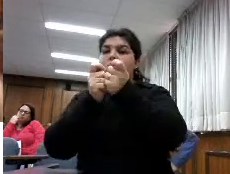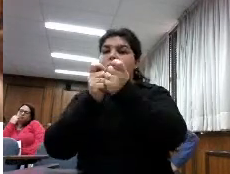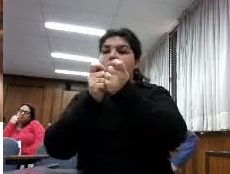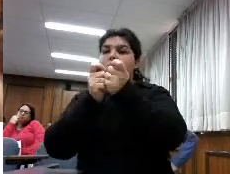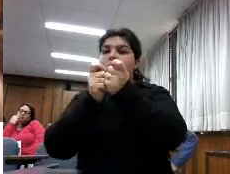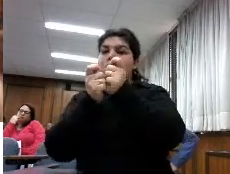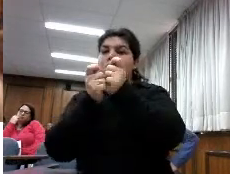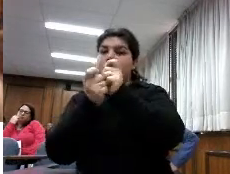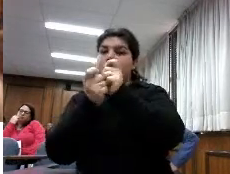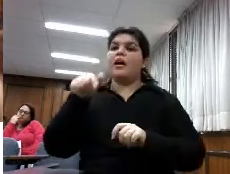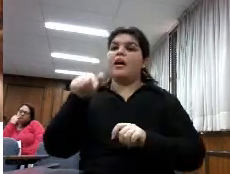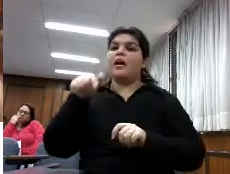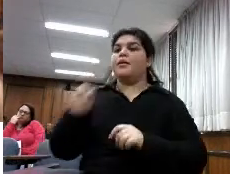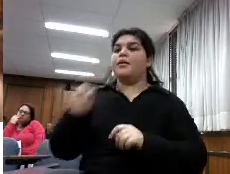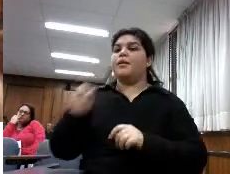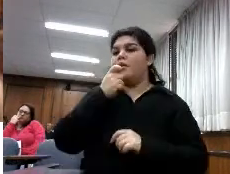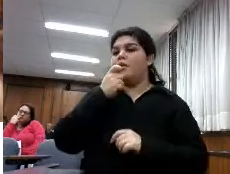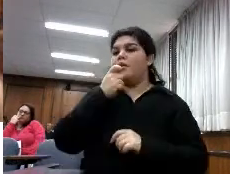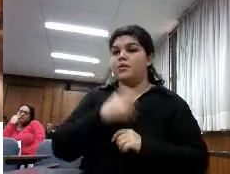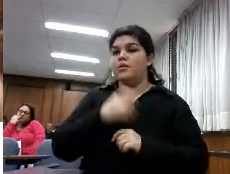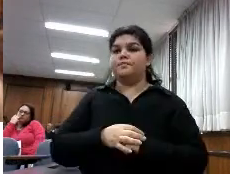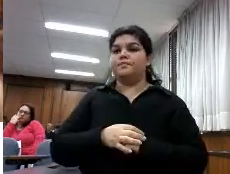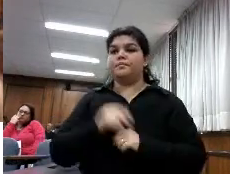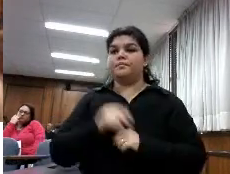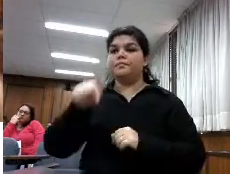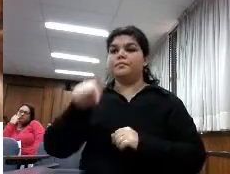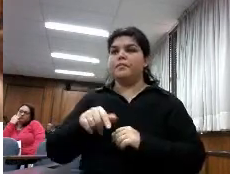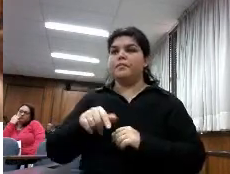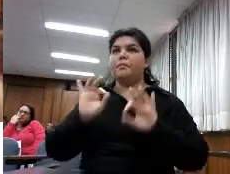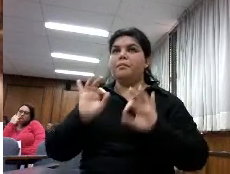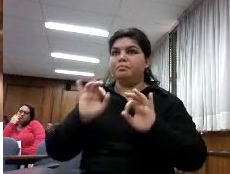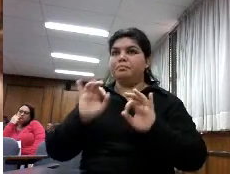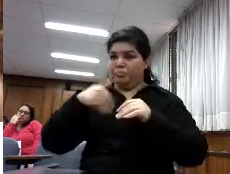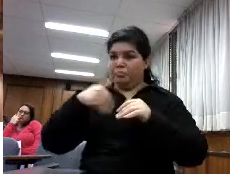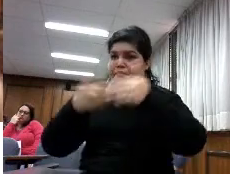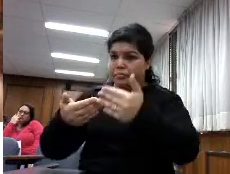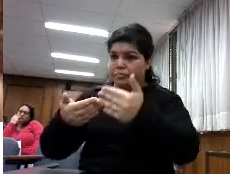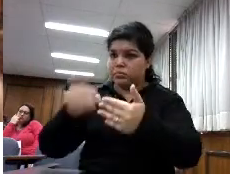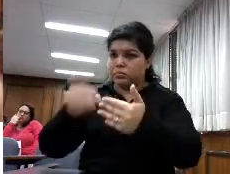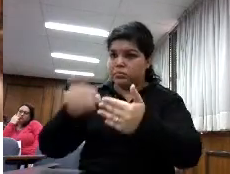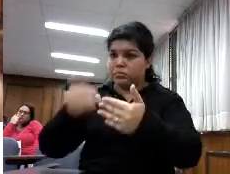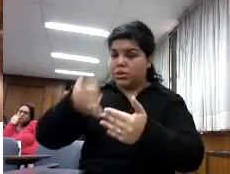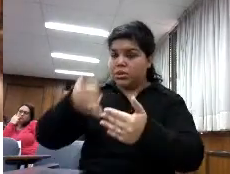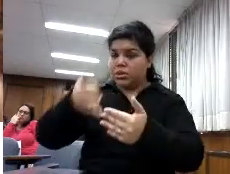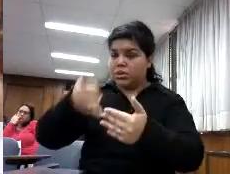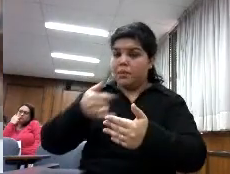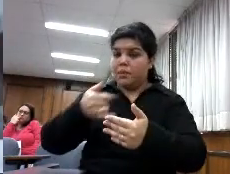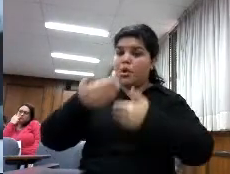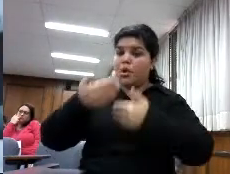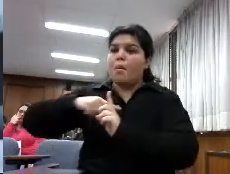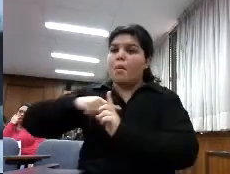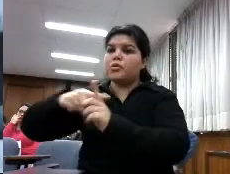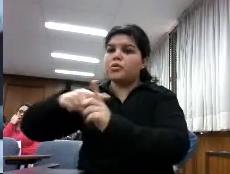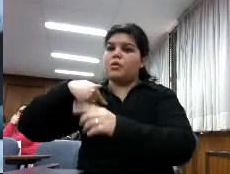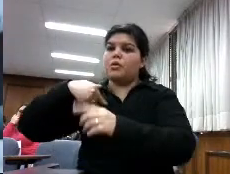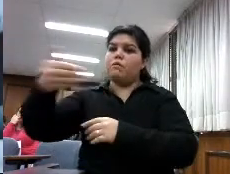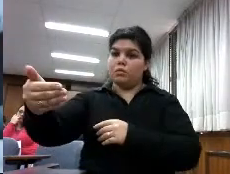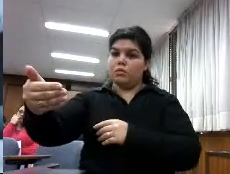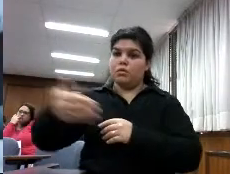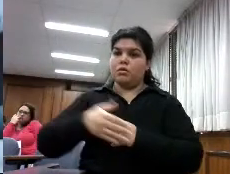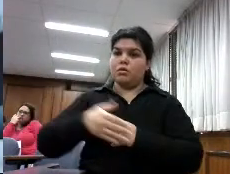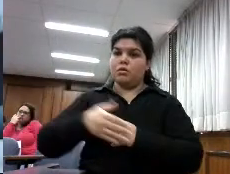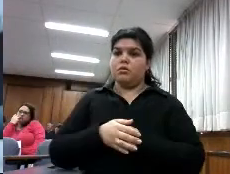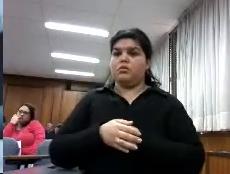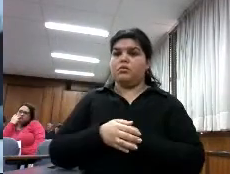entrada por ejemplo está generando paro pero a la larga va a ser un proceso también positivo la generación de